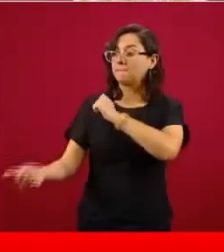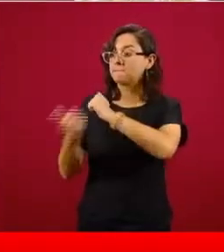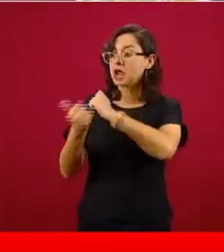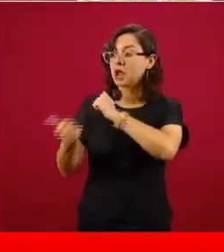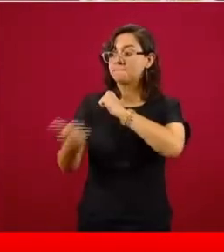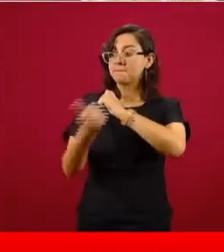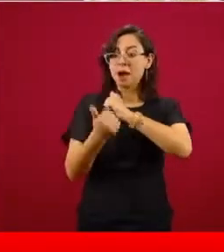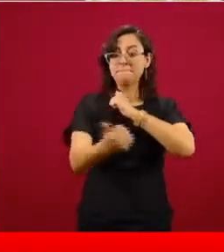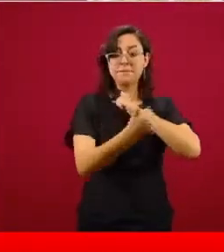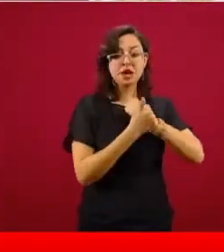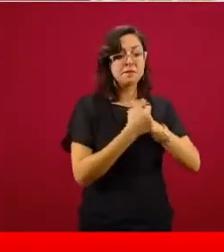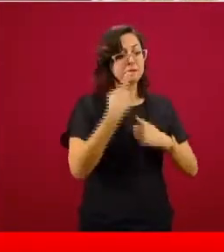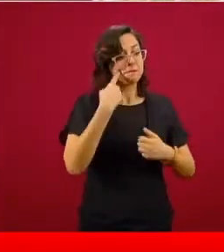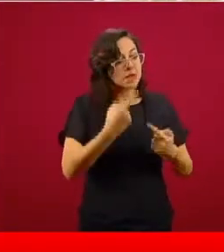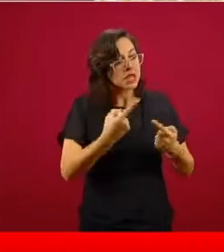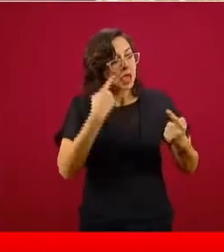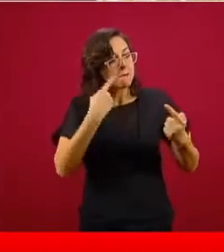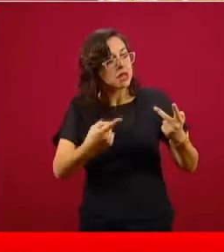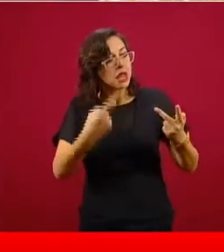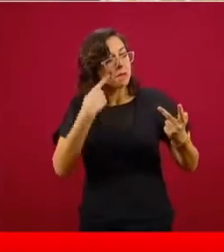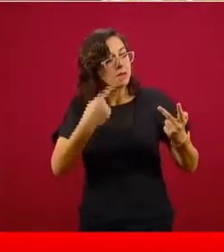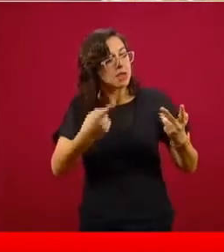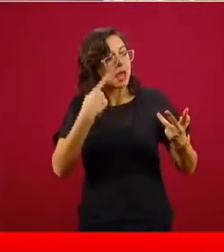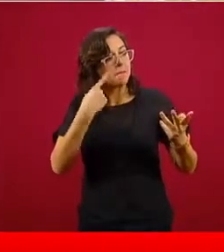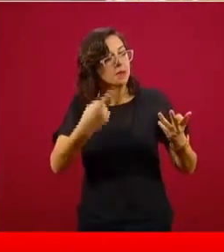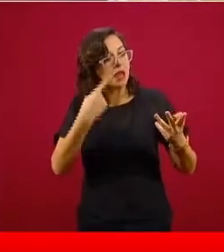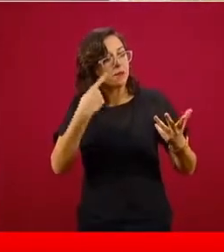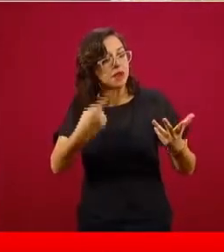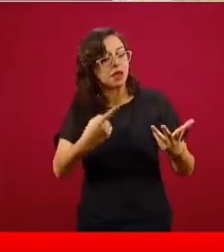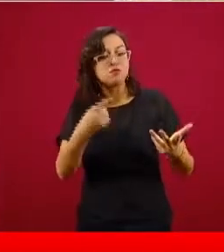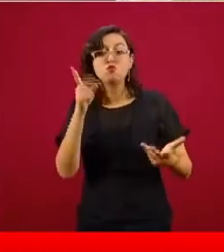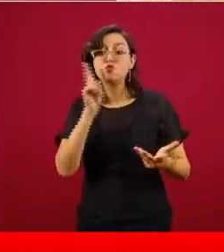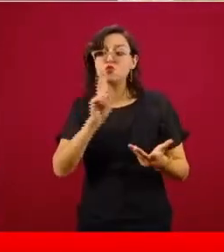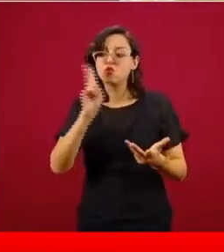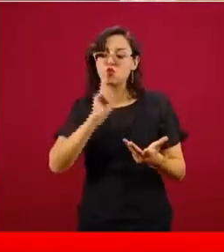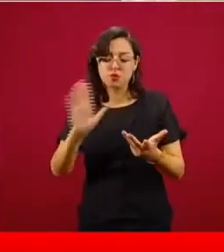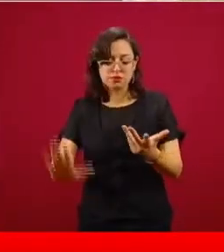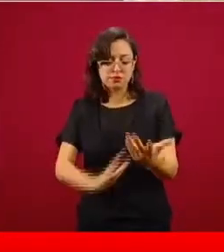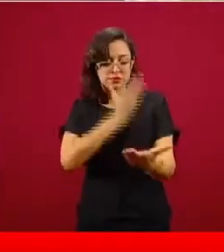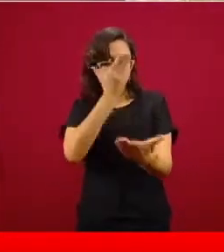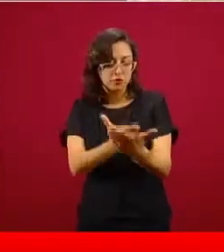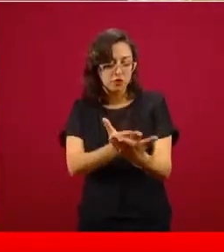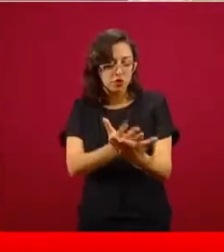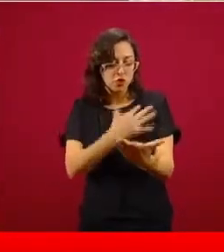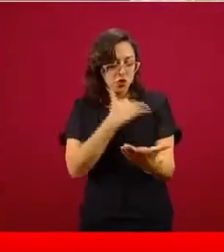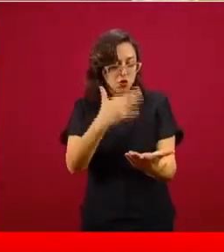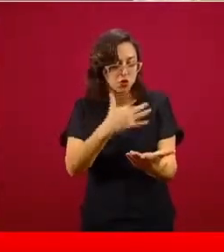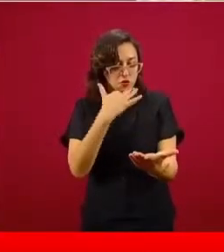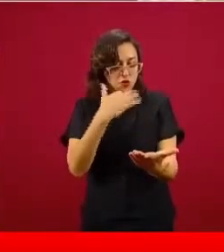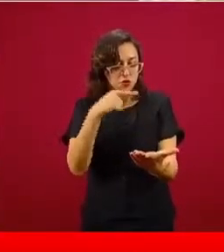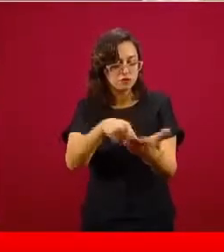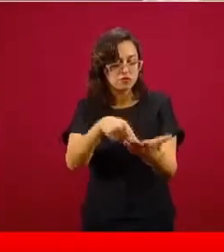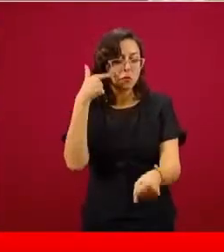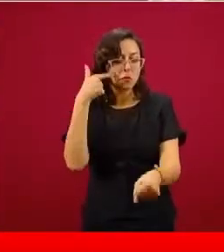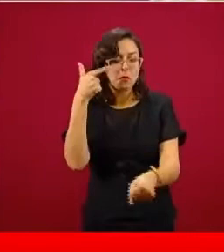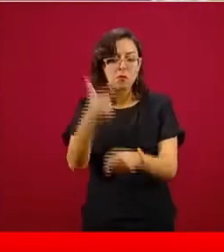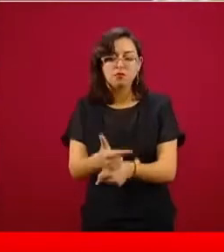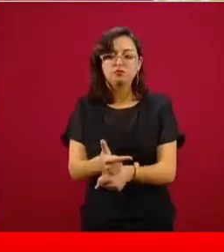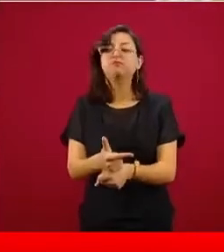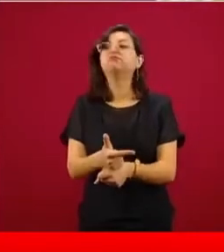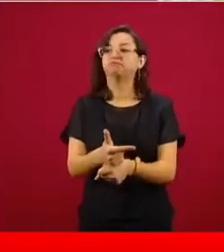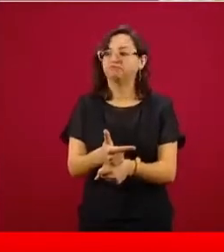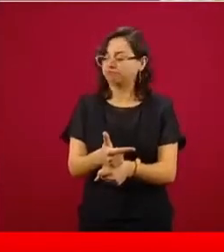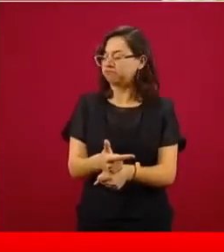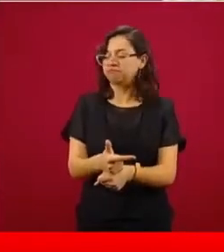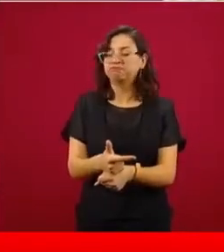que hay un acto de corrupción, de inmediato va